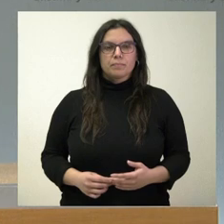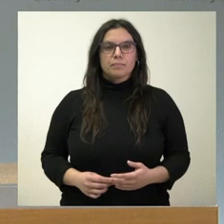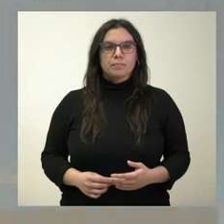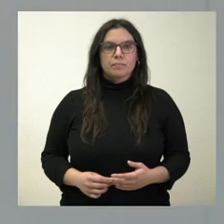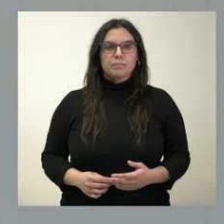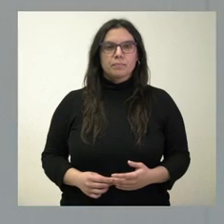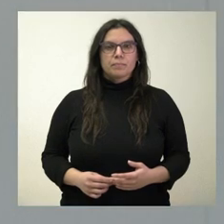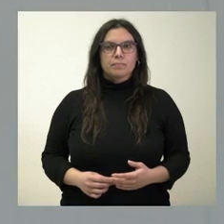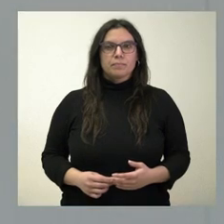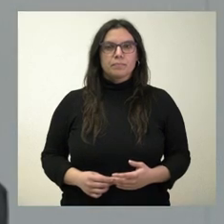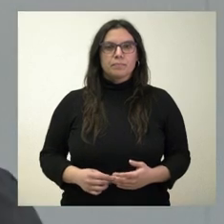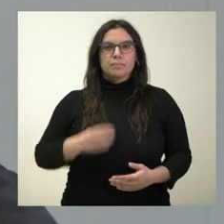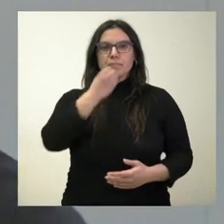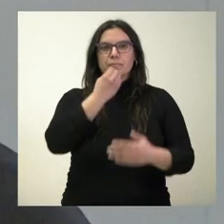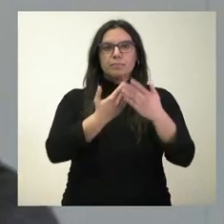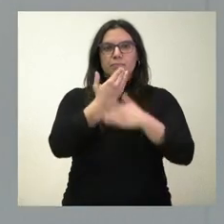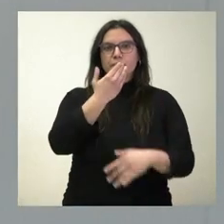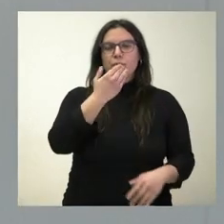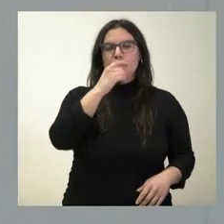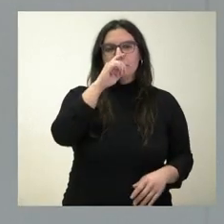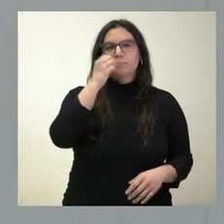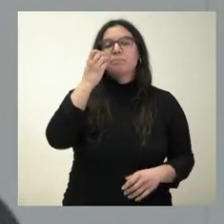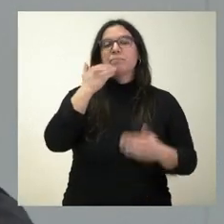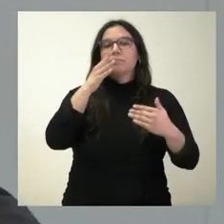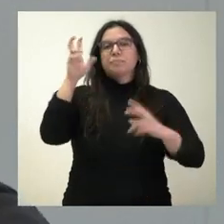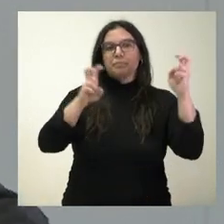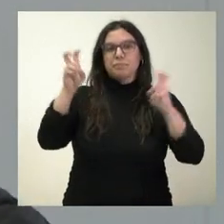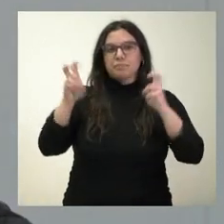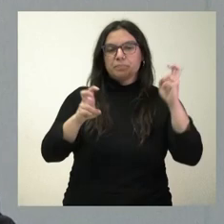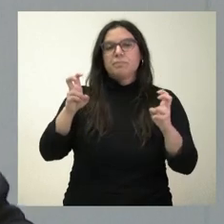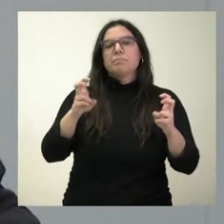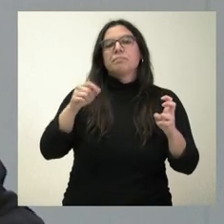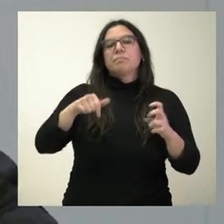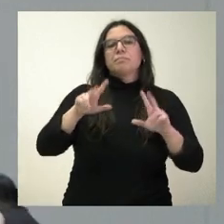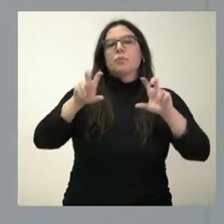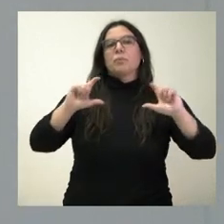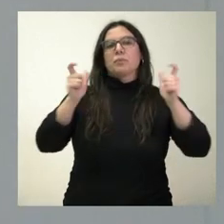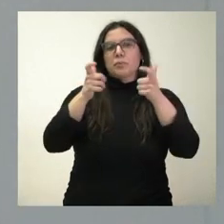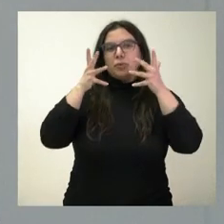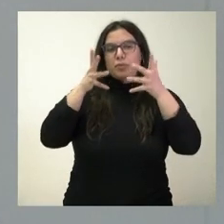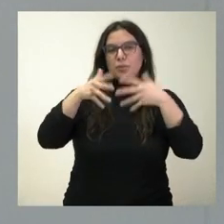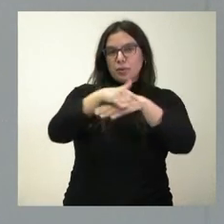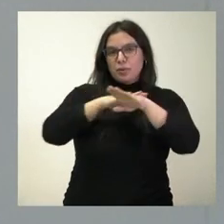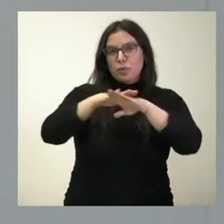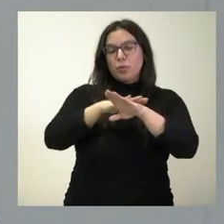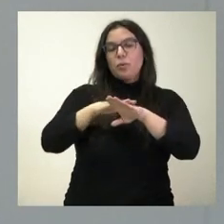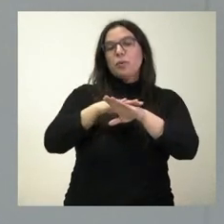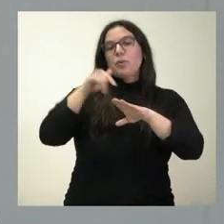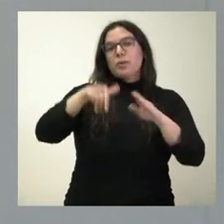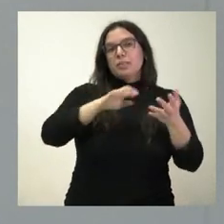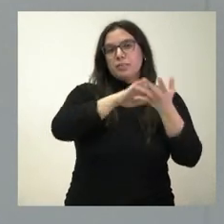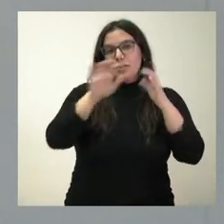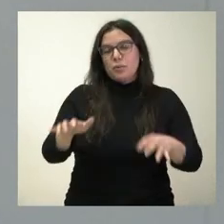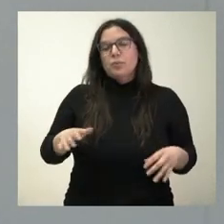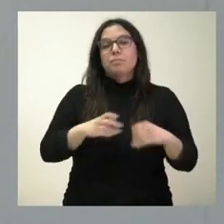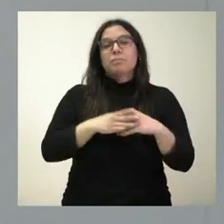Buenos días y muchas gracias por su presencia hoy aquí esta mañana en hemos tenido nueva reunión del Consejo de Gobierno en Castilla y León.